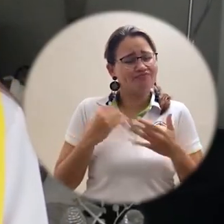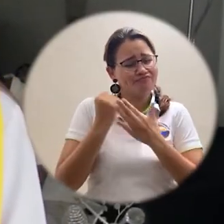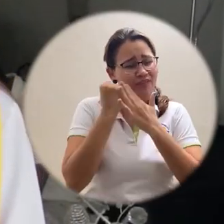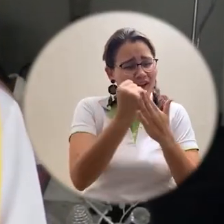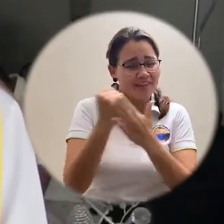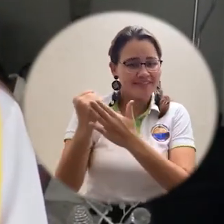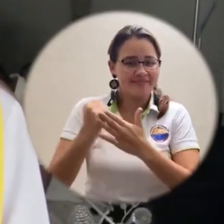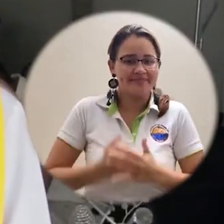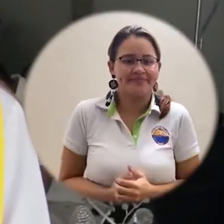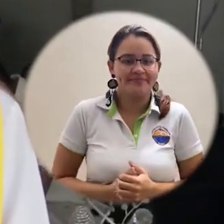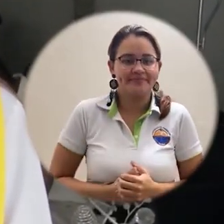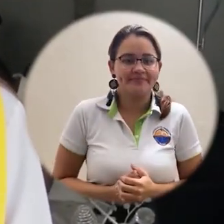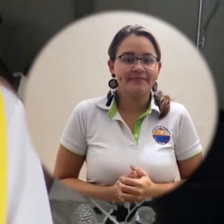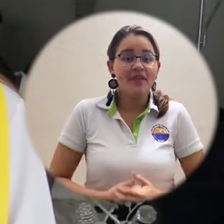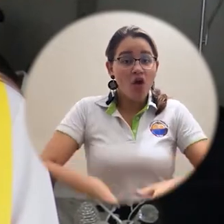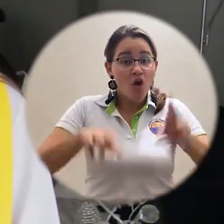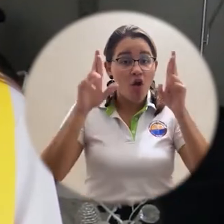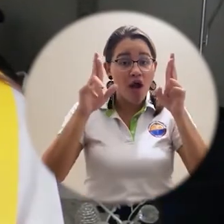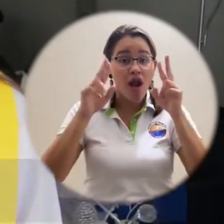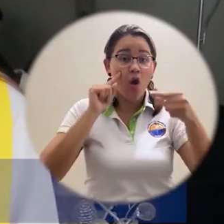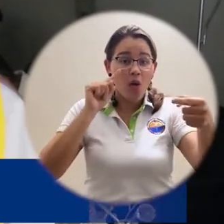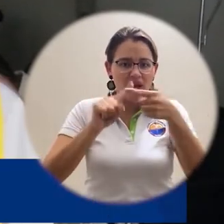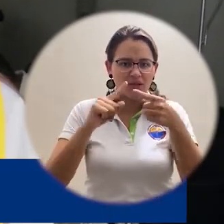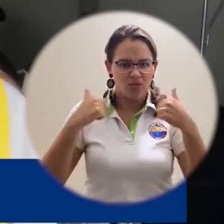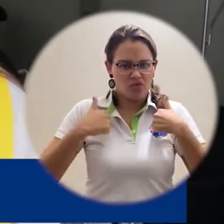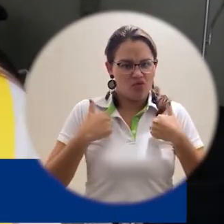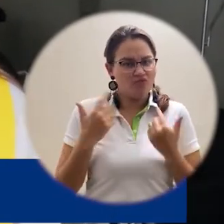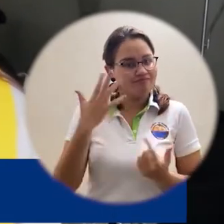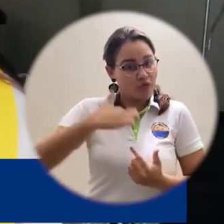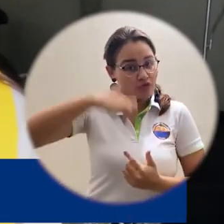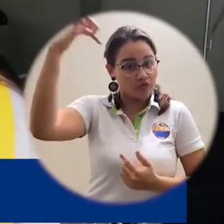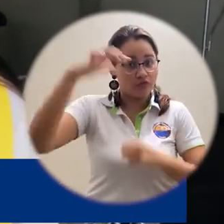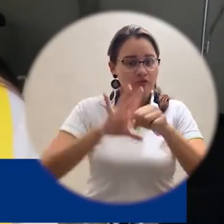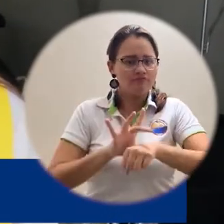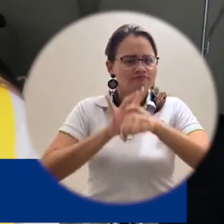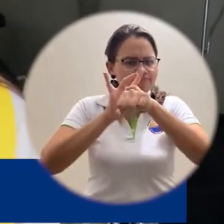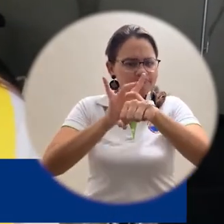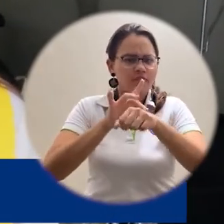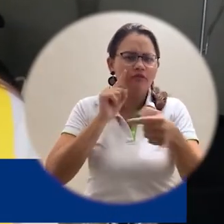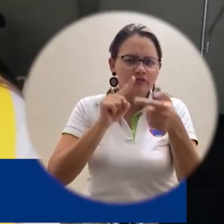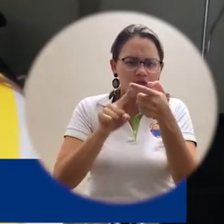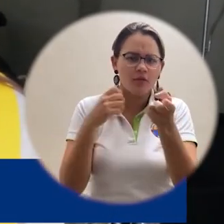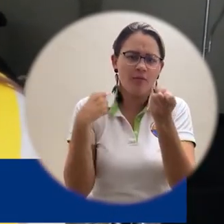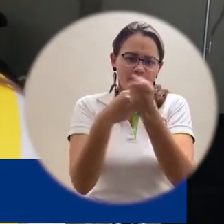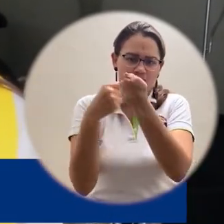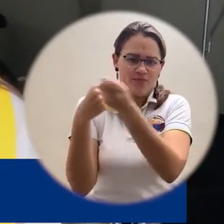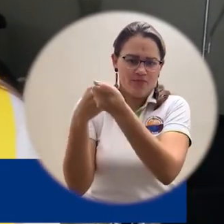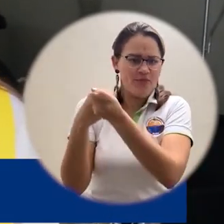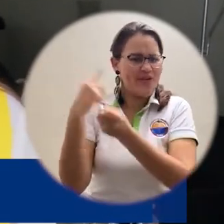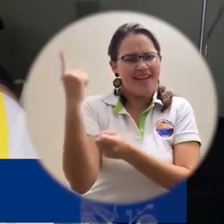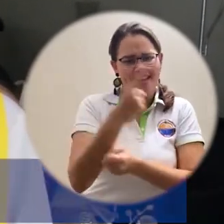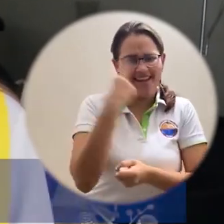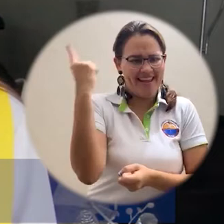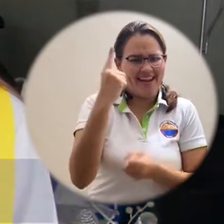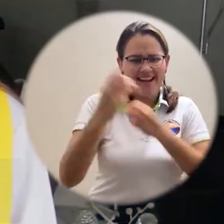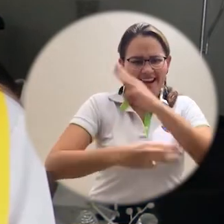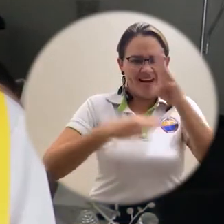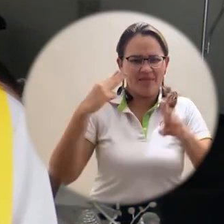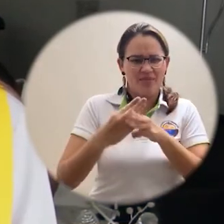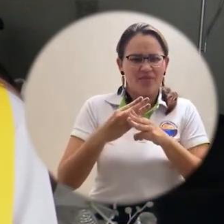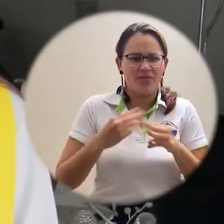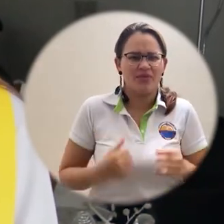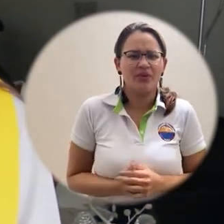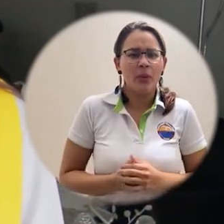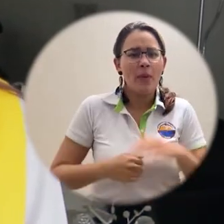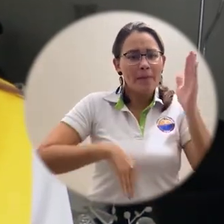que mi labor como médico, que mi profesión, sea de gran ayuda para la humanidad, para el mundo en general,